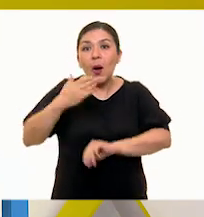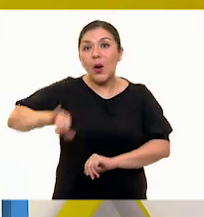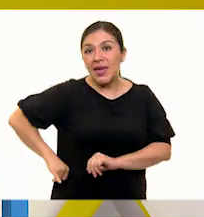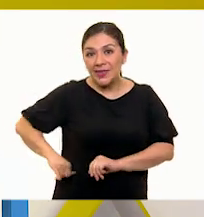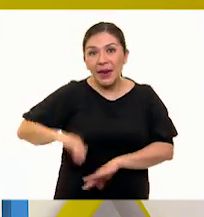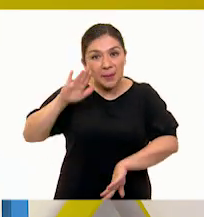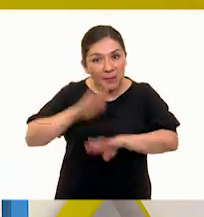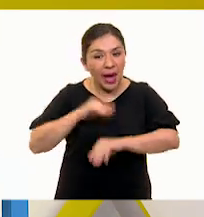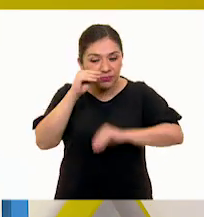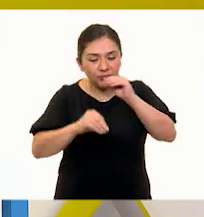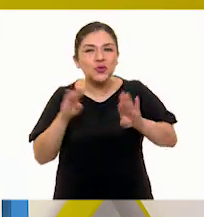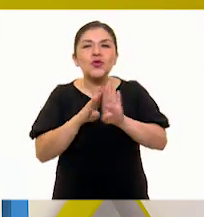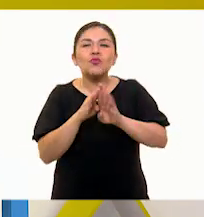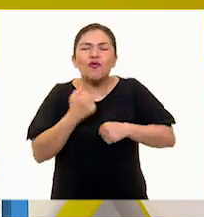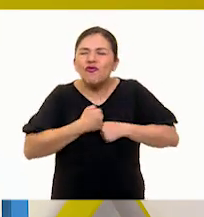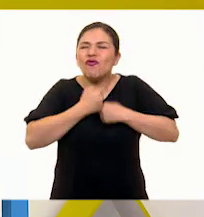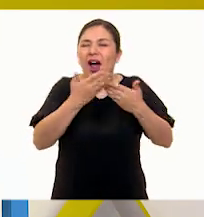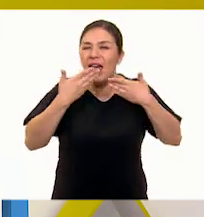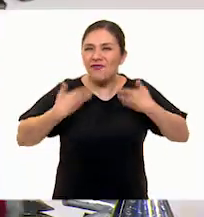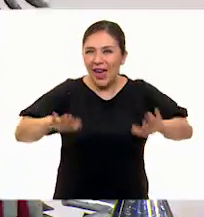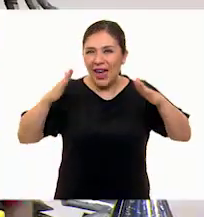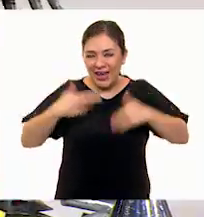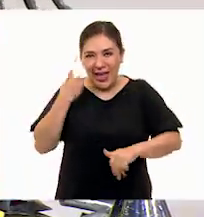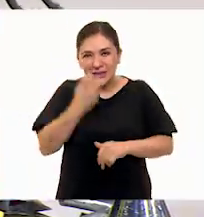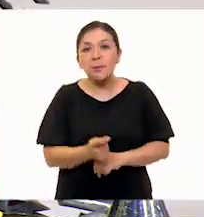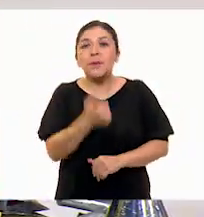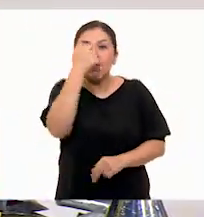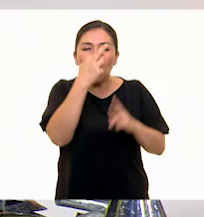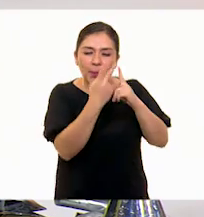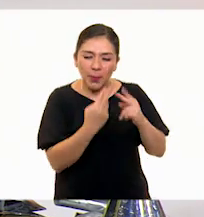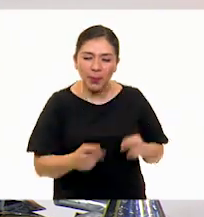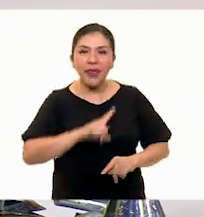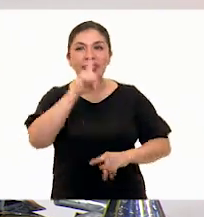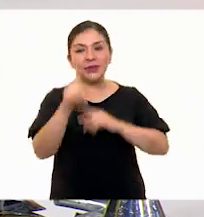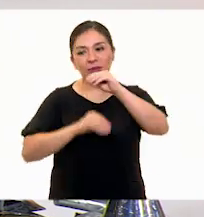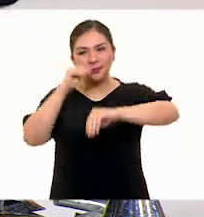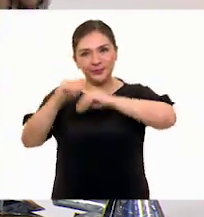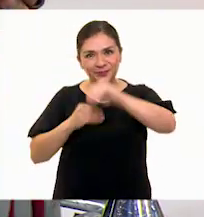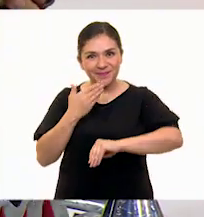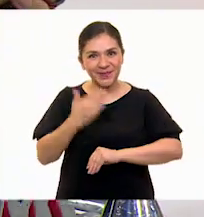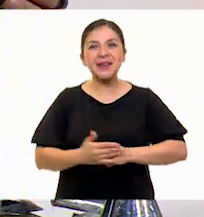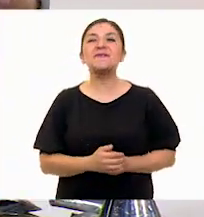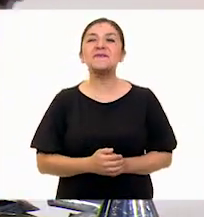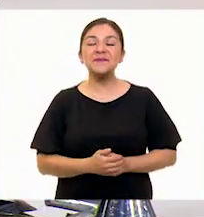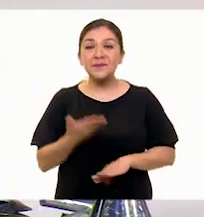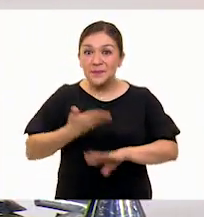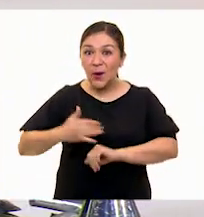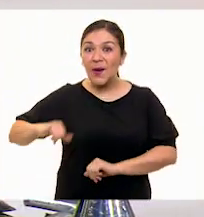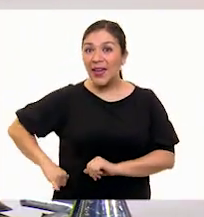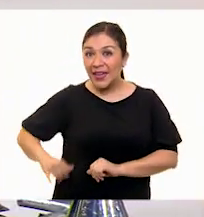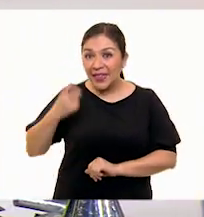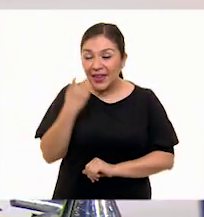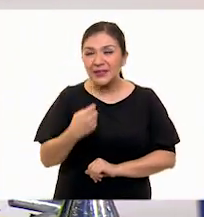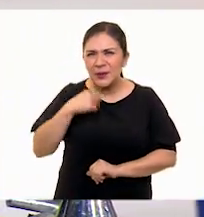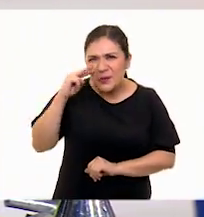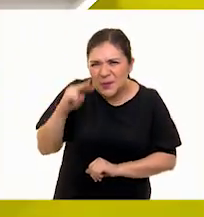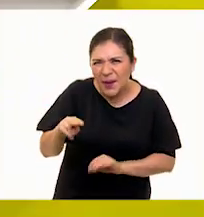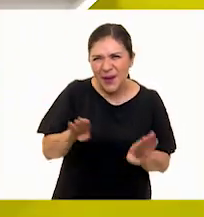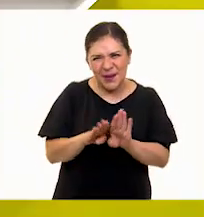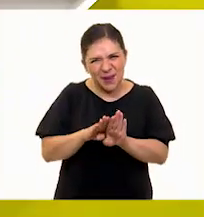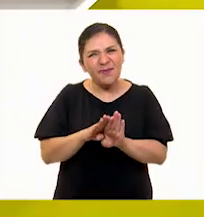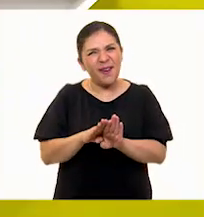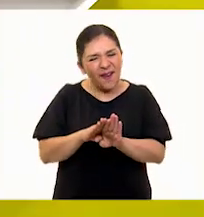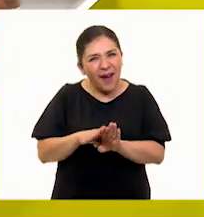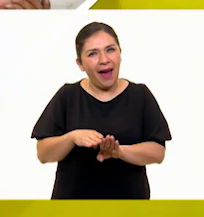parte de una catarsis. vamos a destruir para construir interesante y bueno, a mí lo que me llama la atención